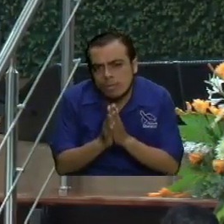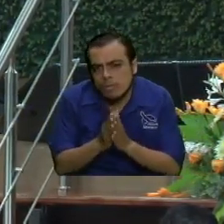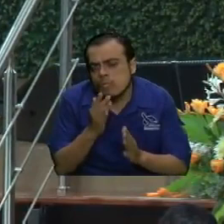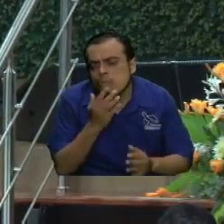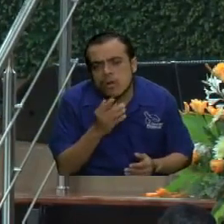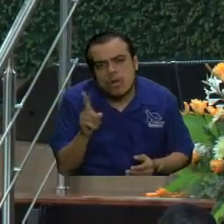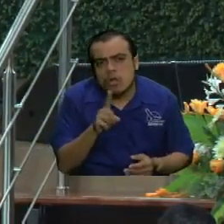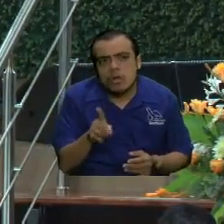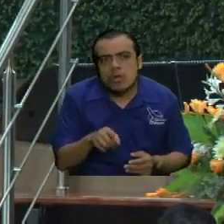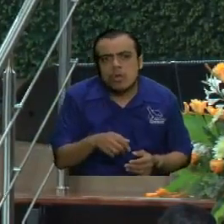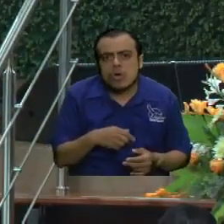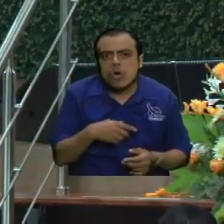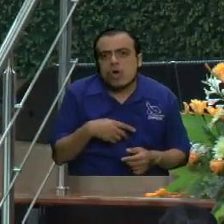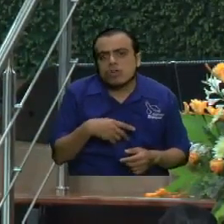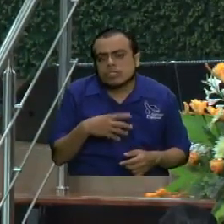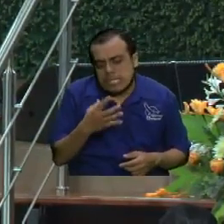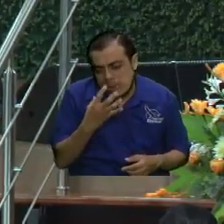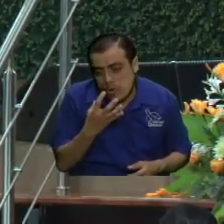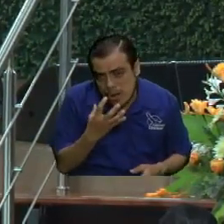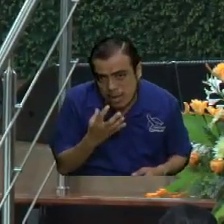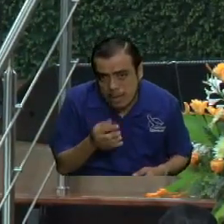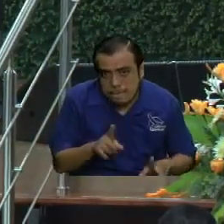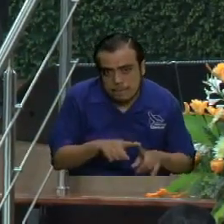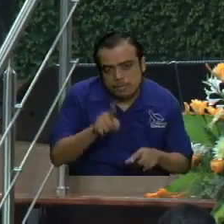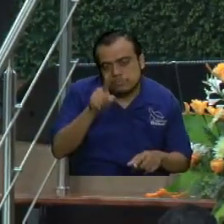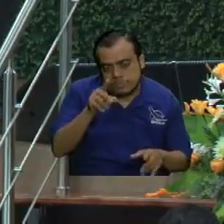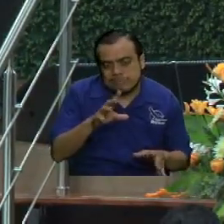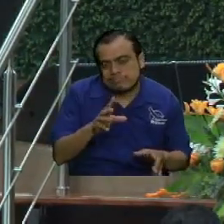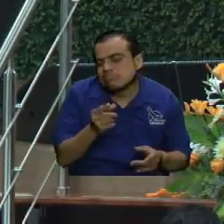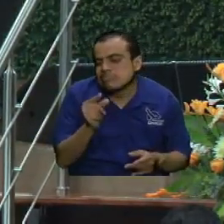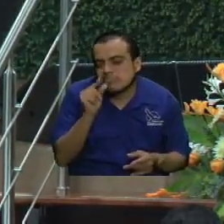Pero le quedaron algunas cosas chamuscadas a usted, hombre.